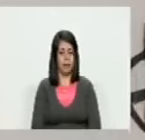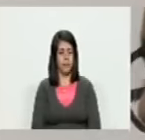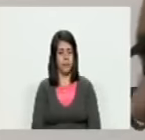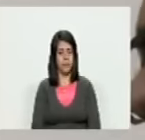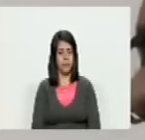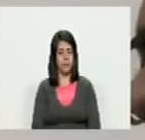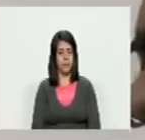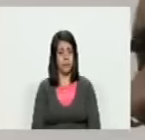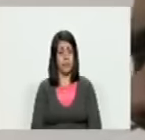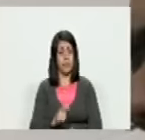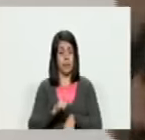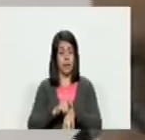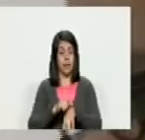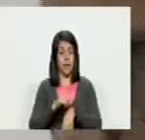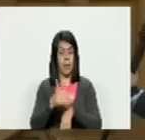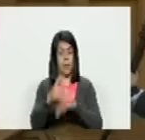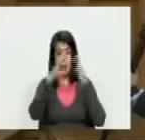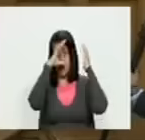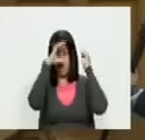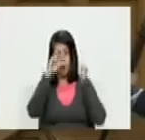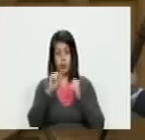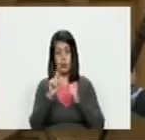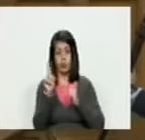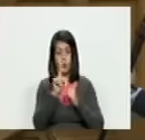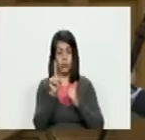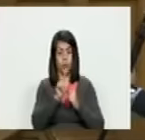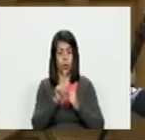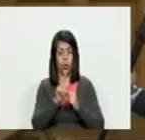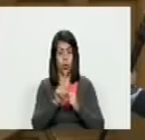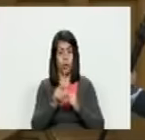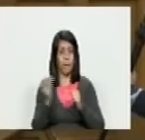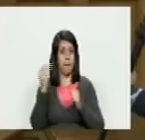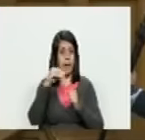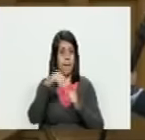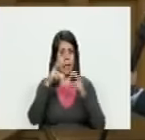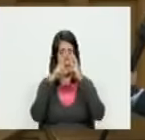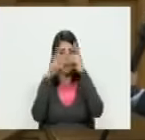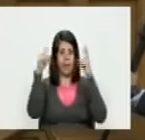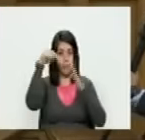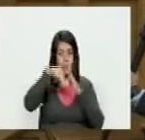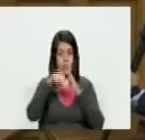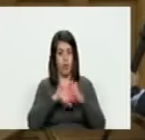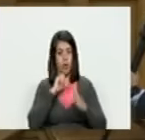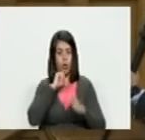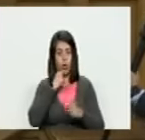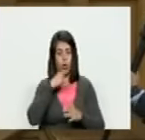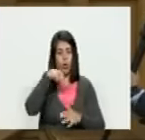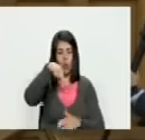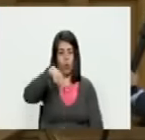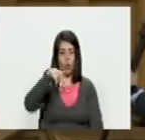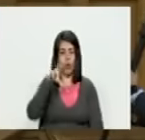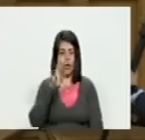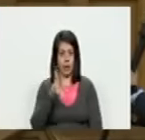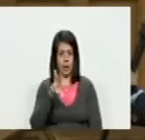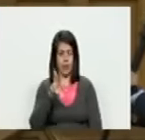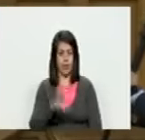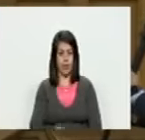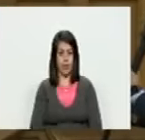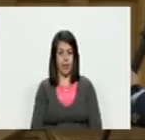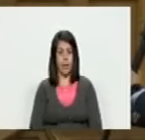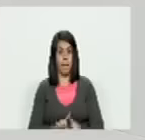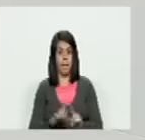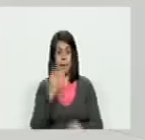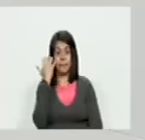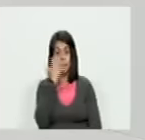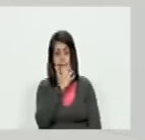por cuestiones de tiempo el embajador Moncada no abundó sobre lo que está en esos códigos QR pero dan